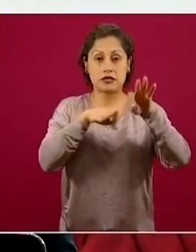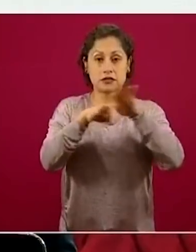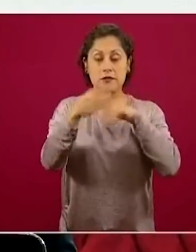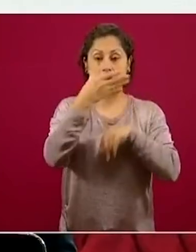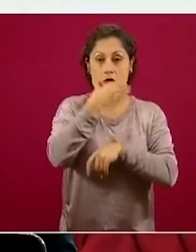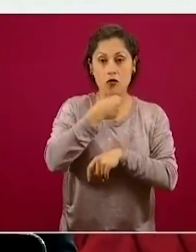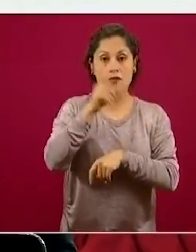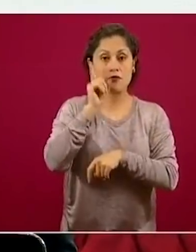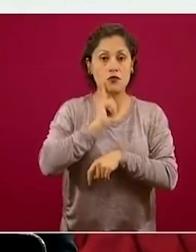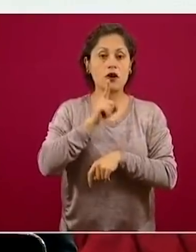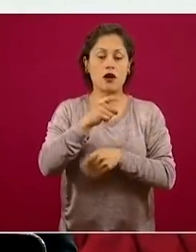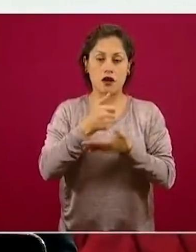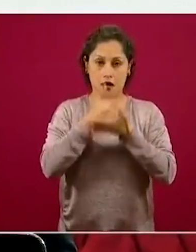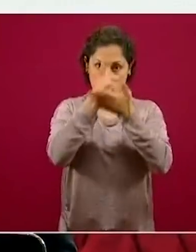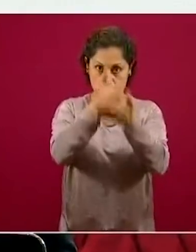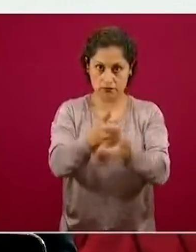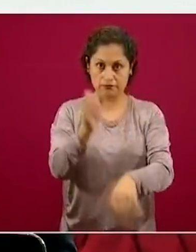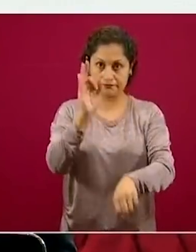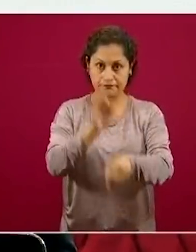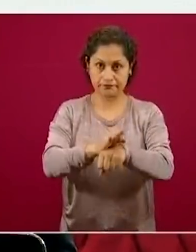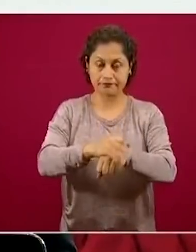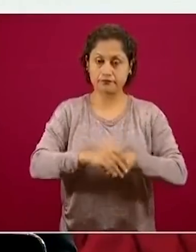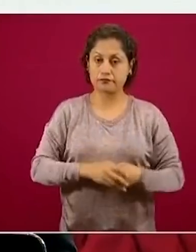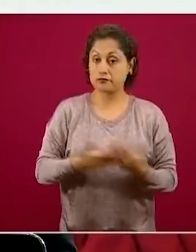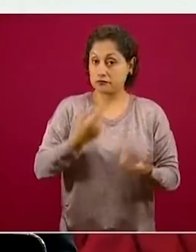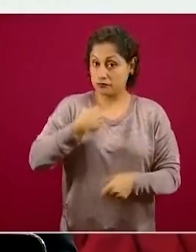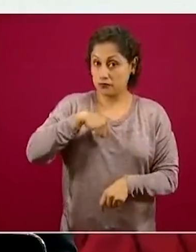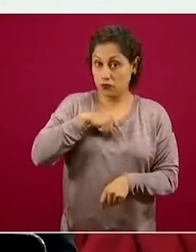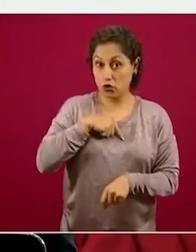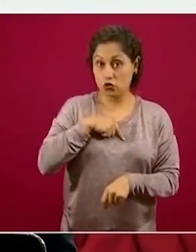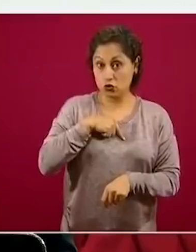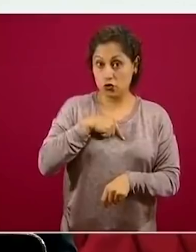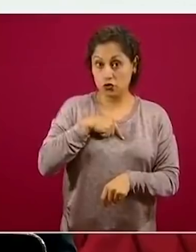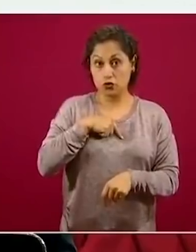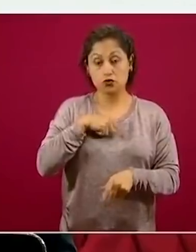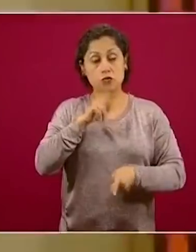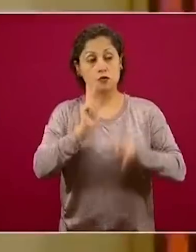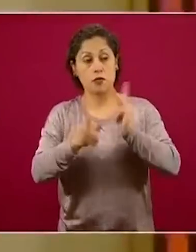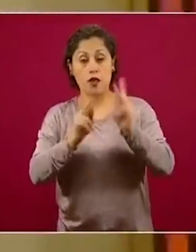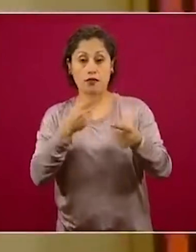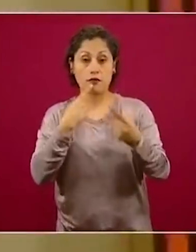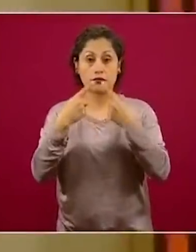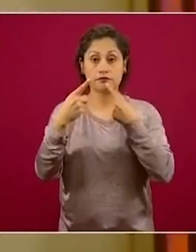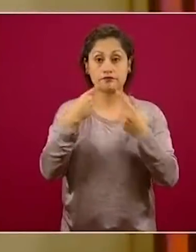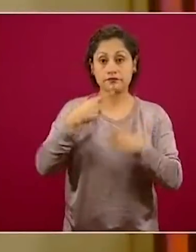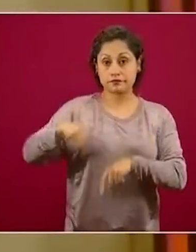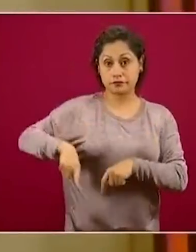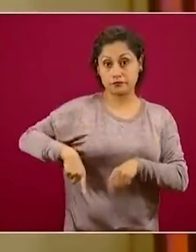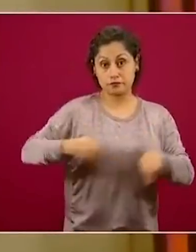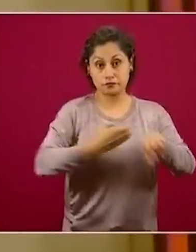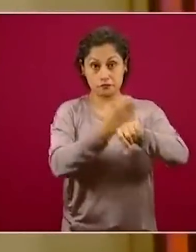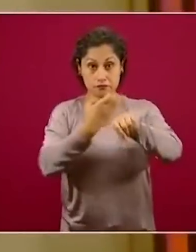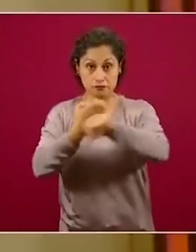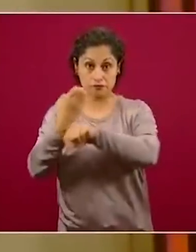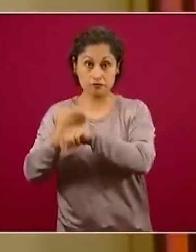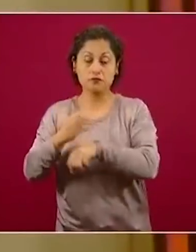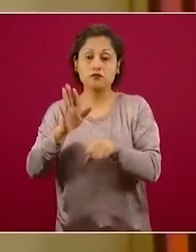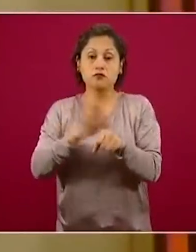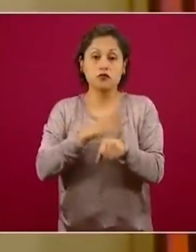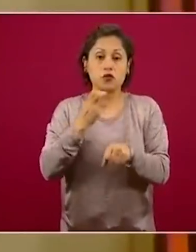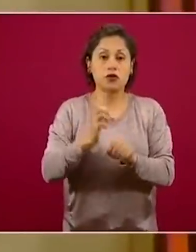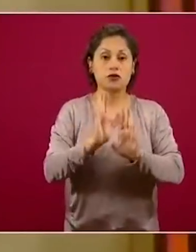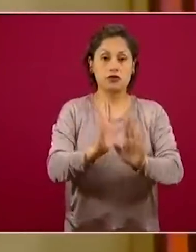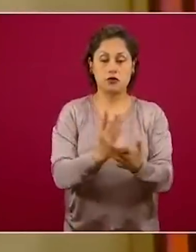vamos a consultar con los gobiernos estatales y por eso estamos posponiendo esta apertura ahora hasta el día